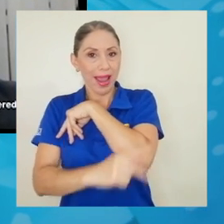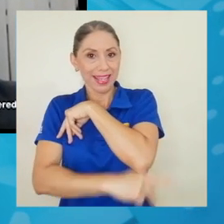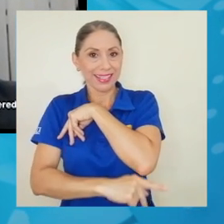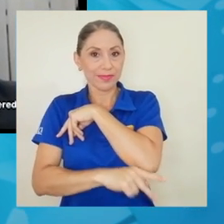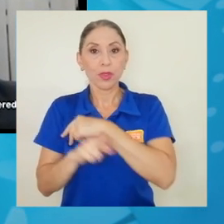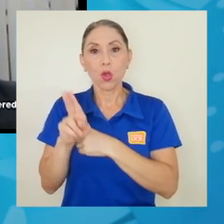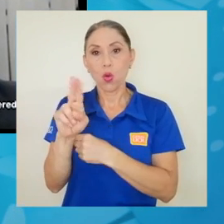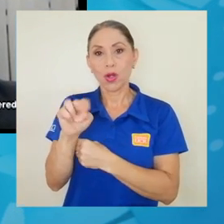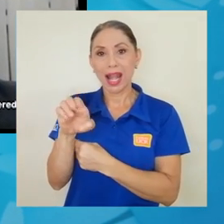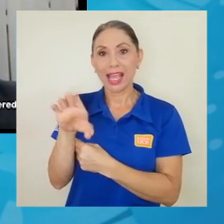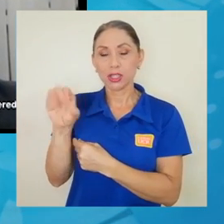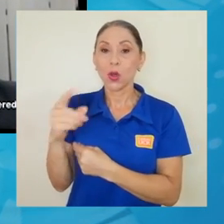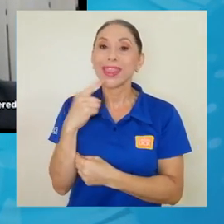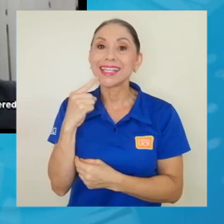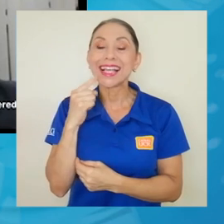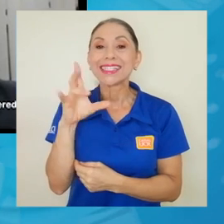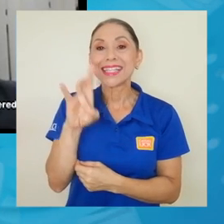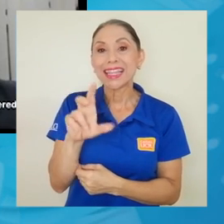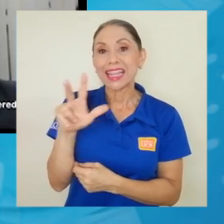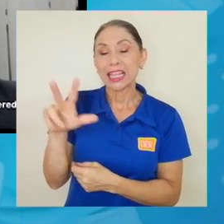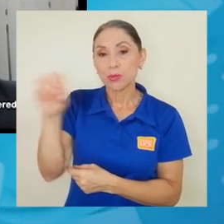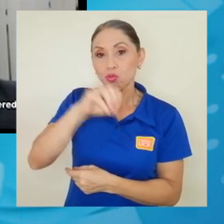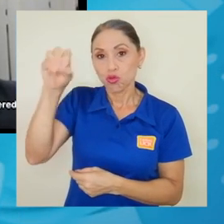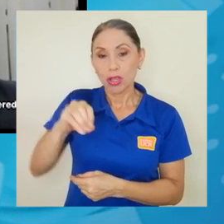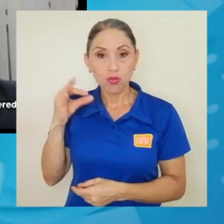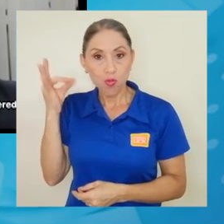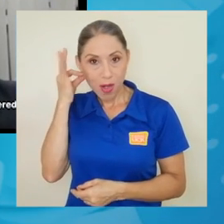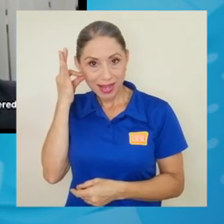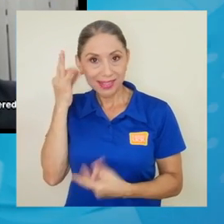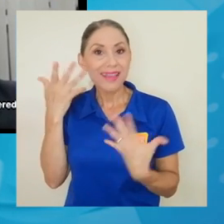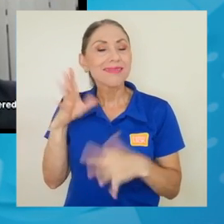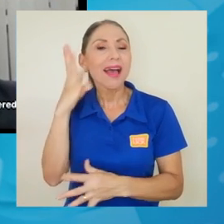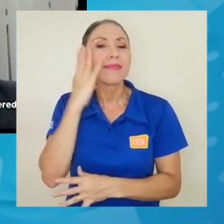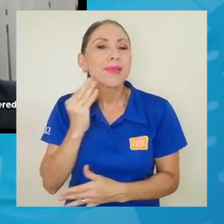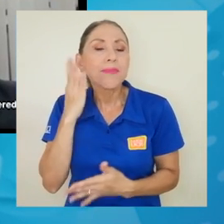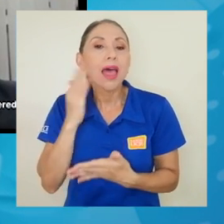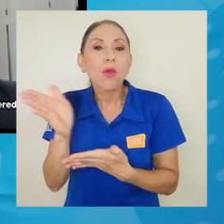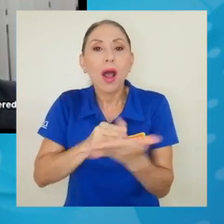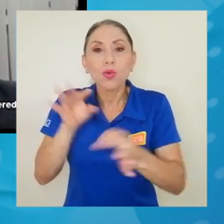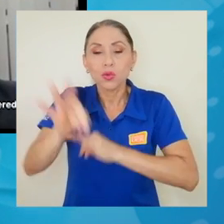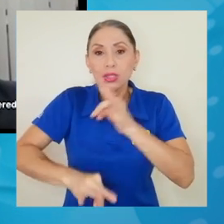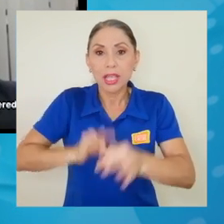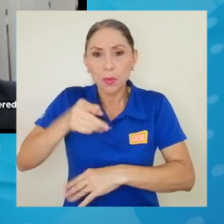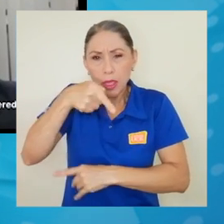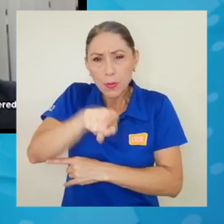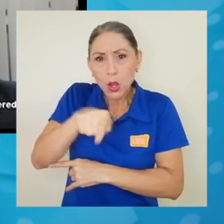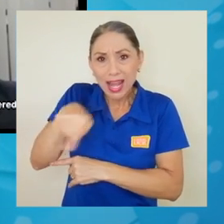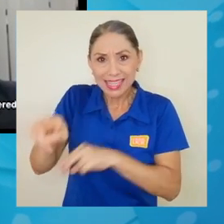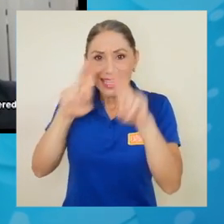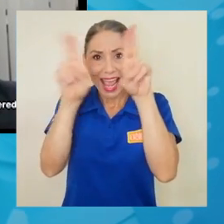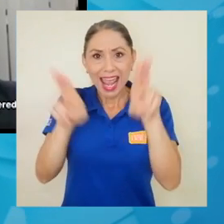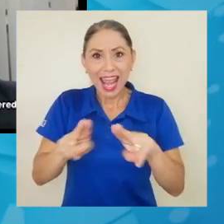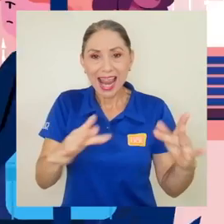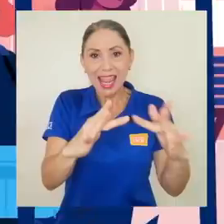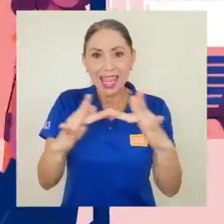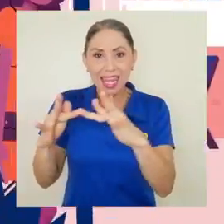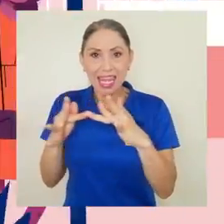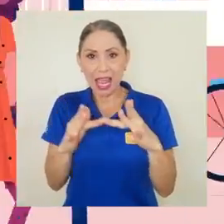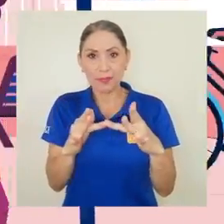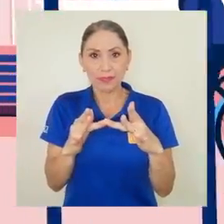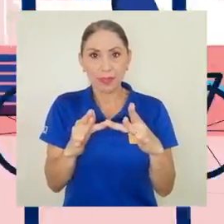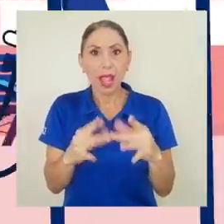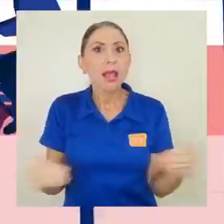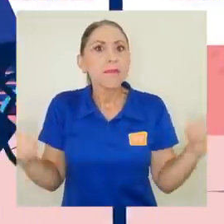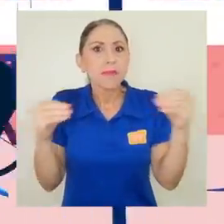UNESCO indican que un 73% de las mujeres ha experimentado algún tipo de violencia en línea. Un